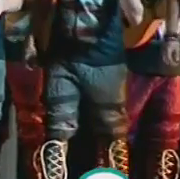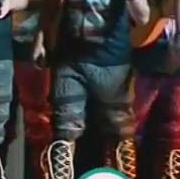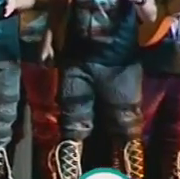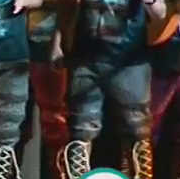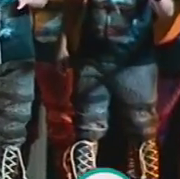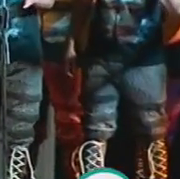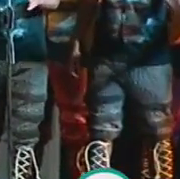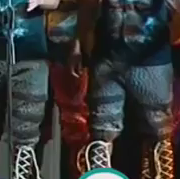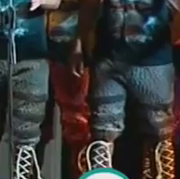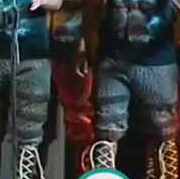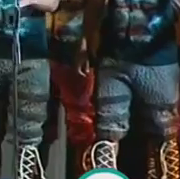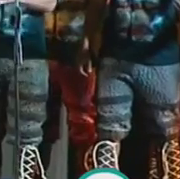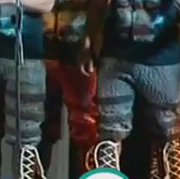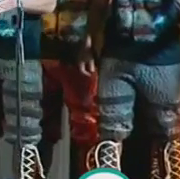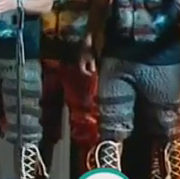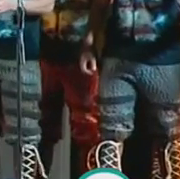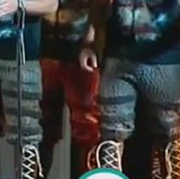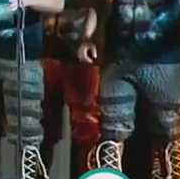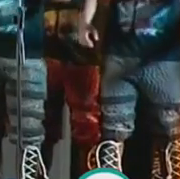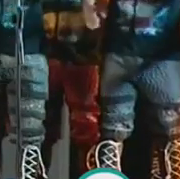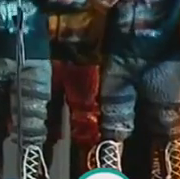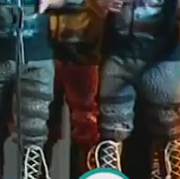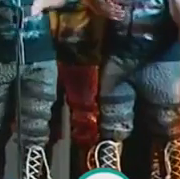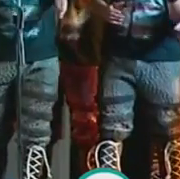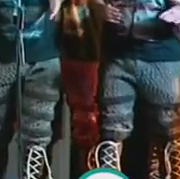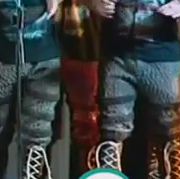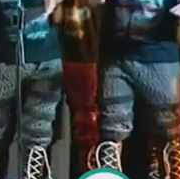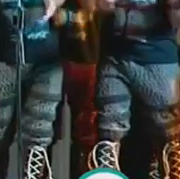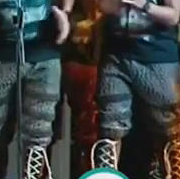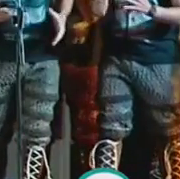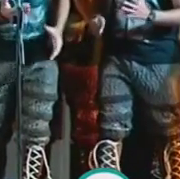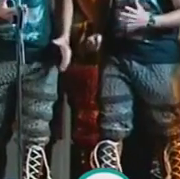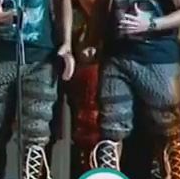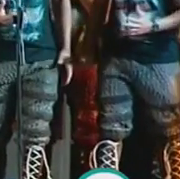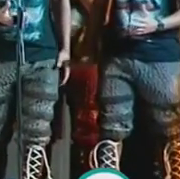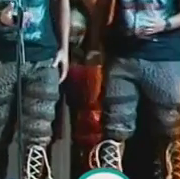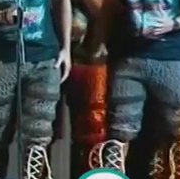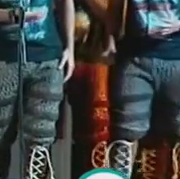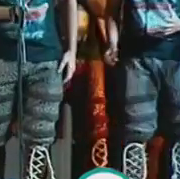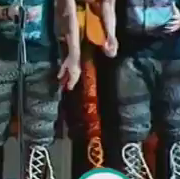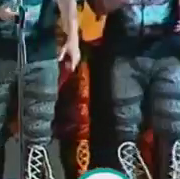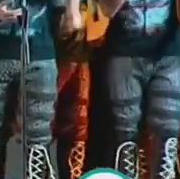siempre atrevió, siempre atrevió.